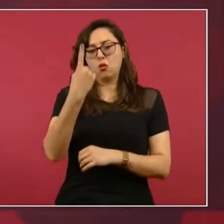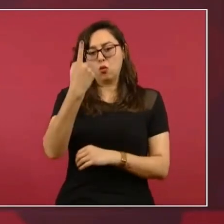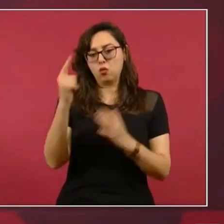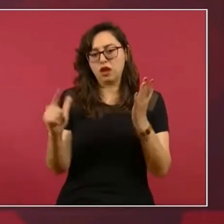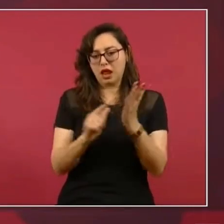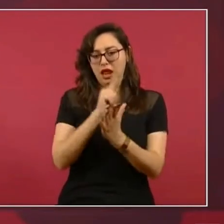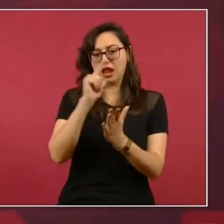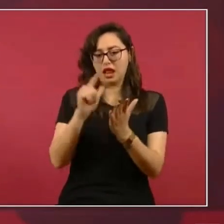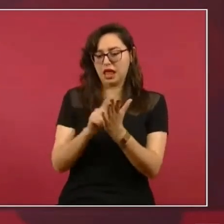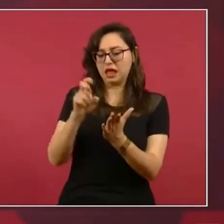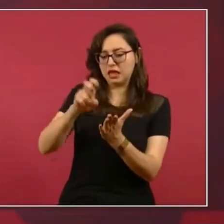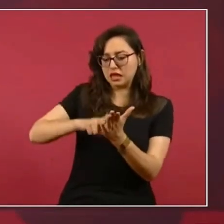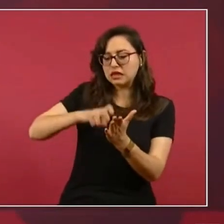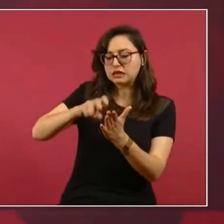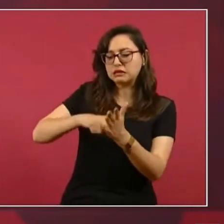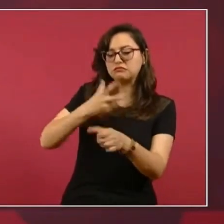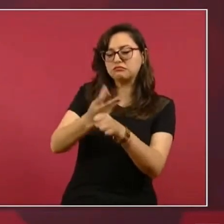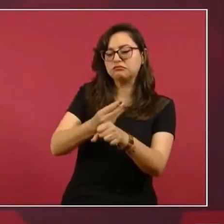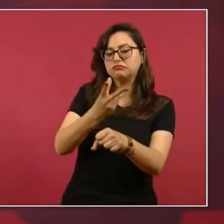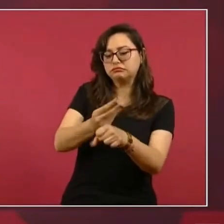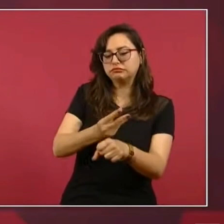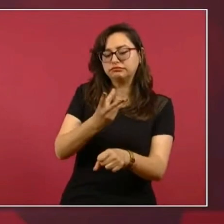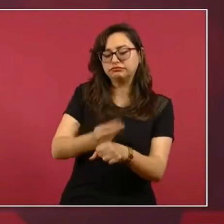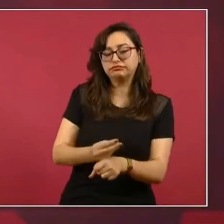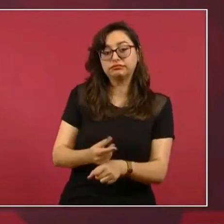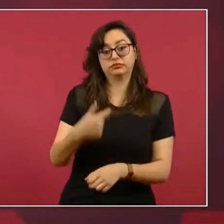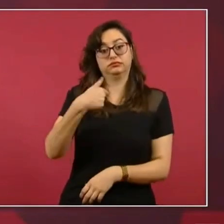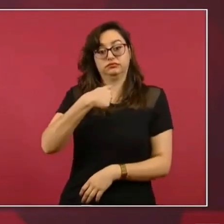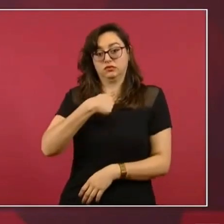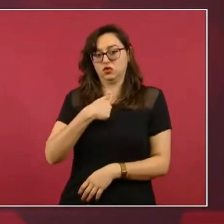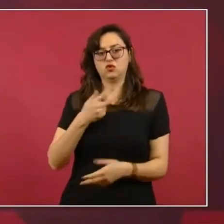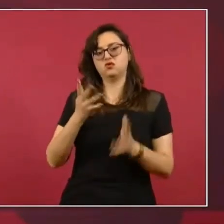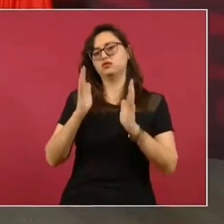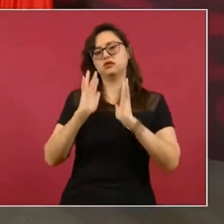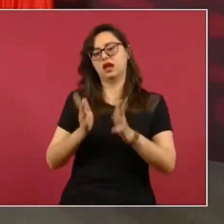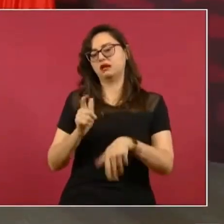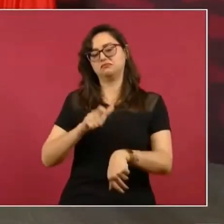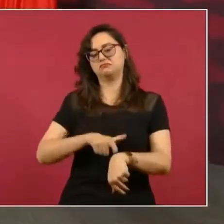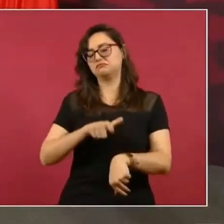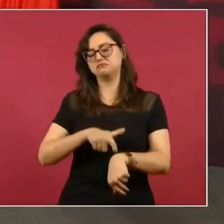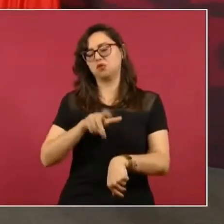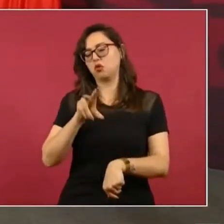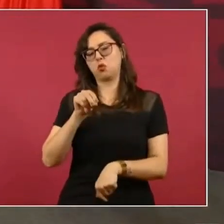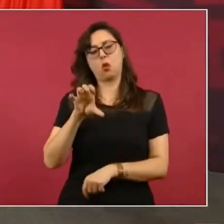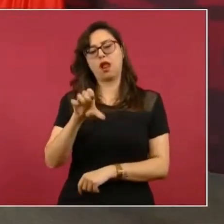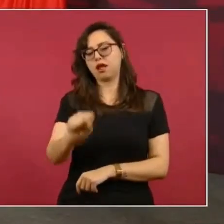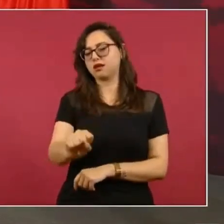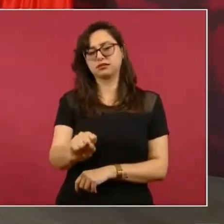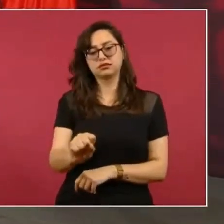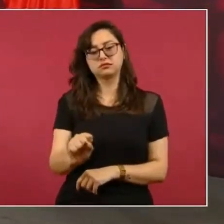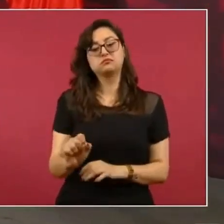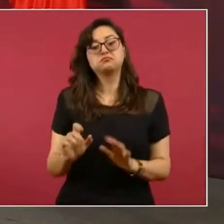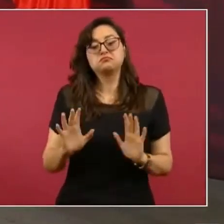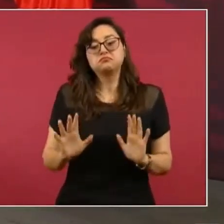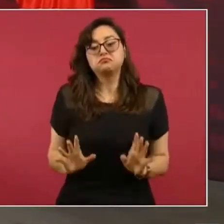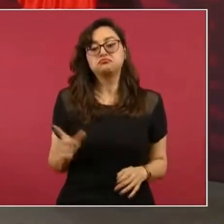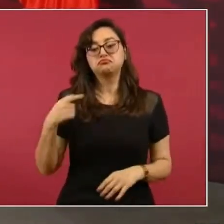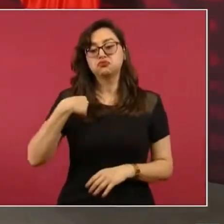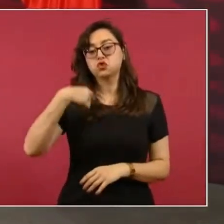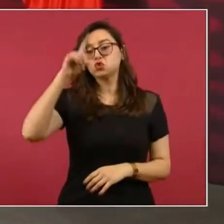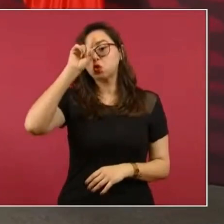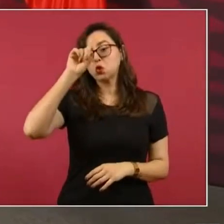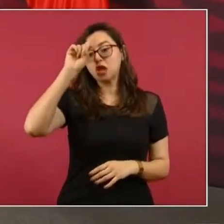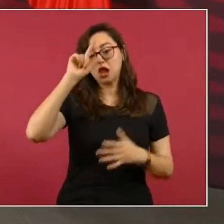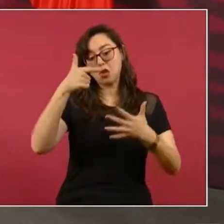Sí voy a dejar una lista de las